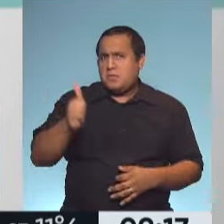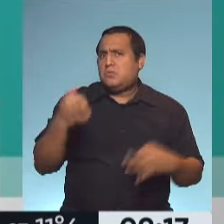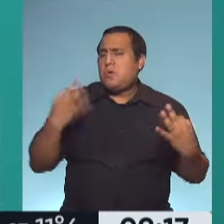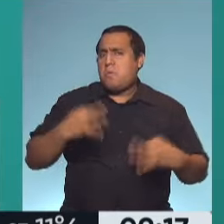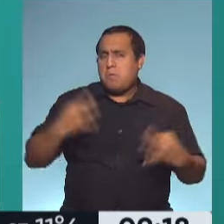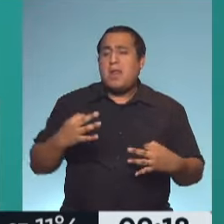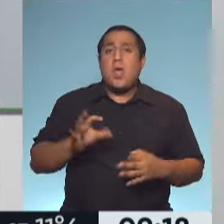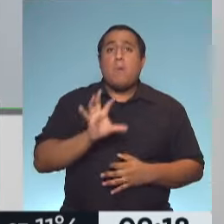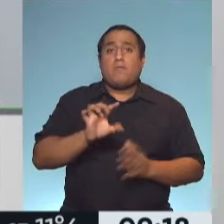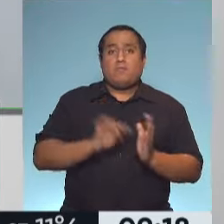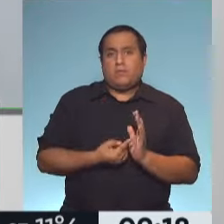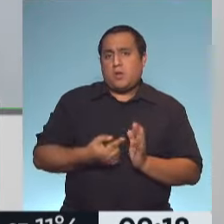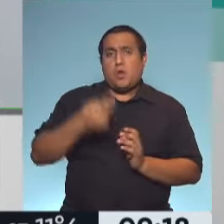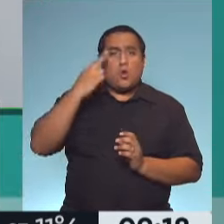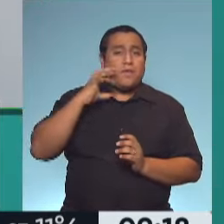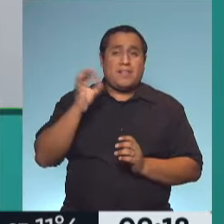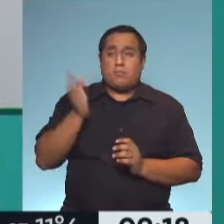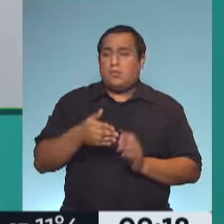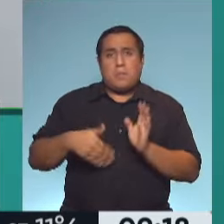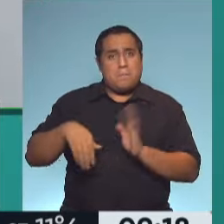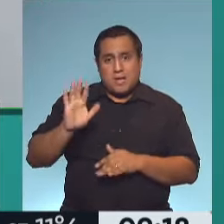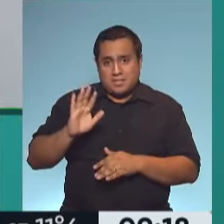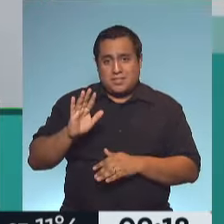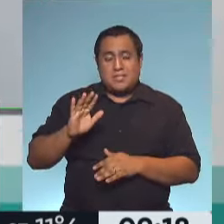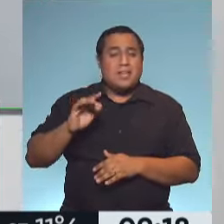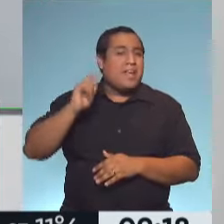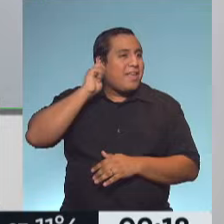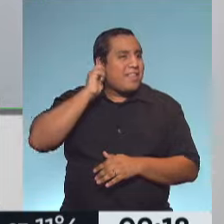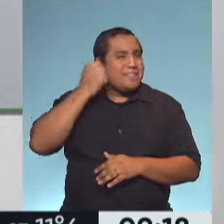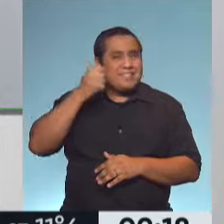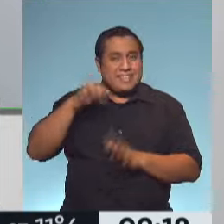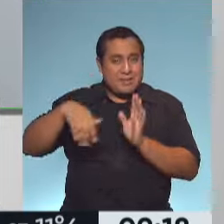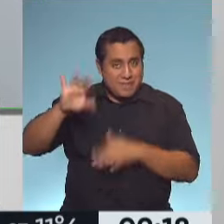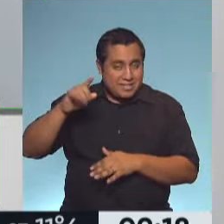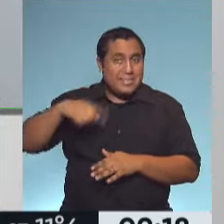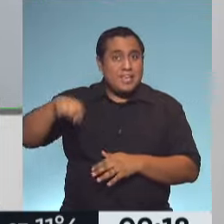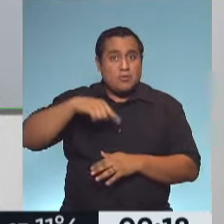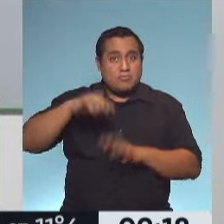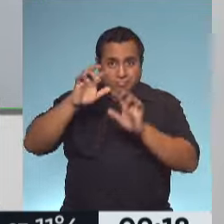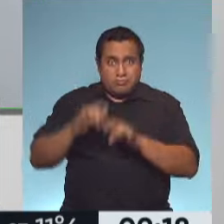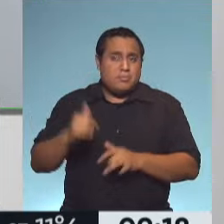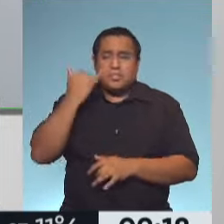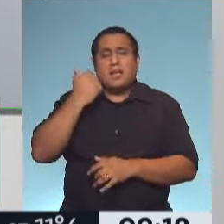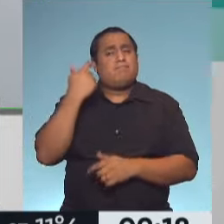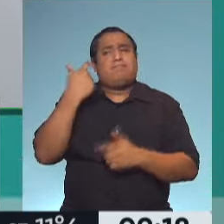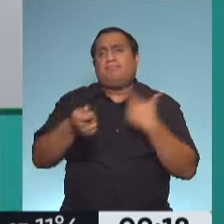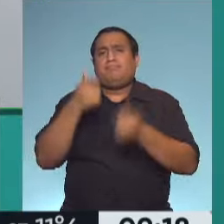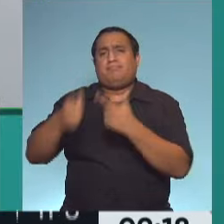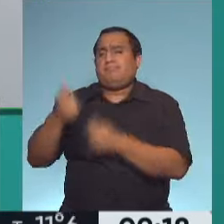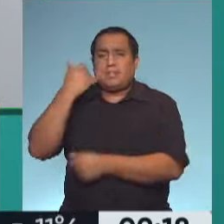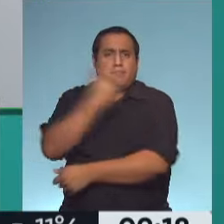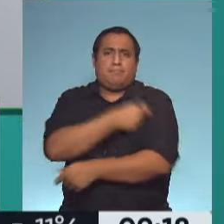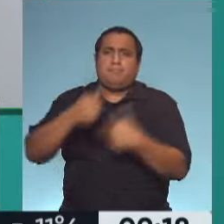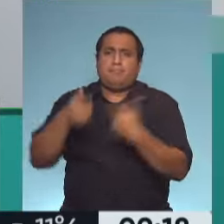en la provincia de Buenos Aires, más del 90% de la población mayor a 60 años que se inscribió está vacunada, una cifra